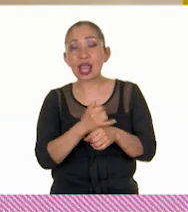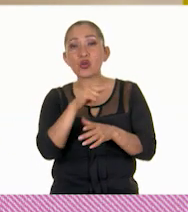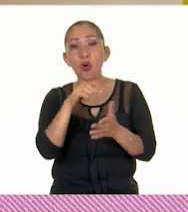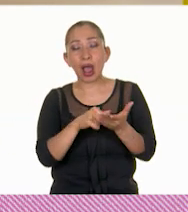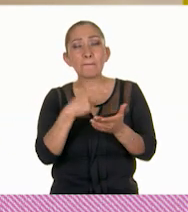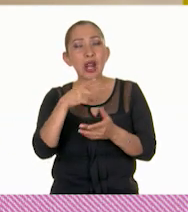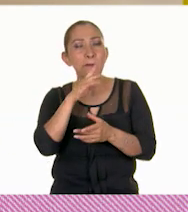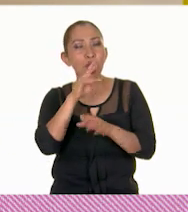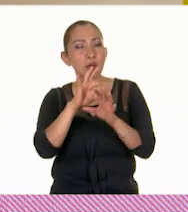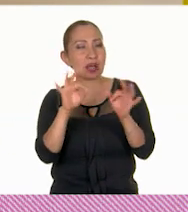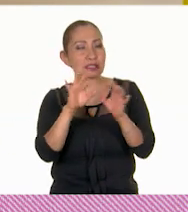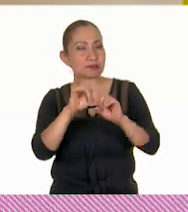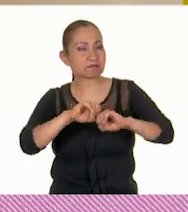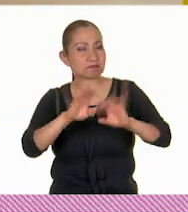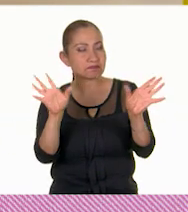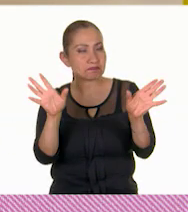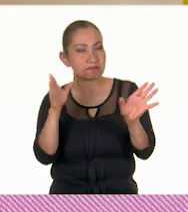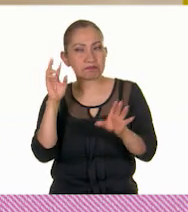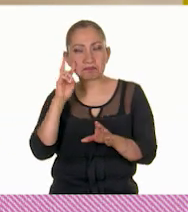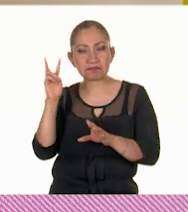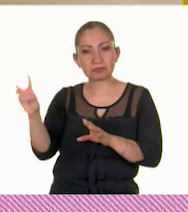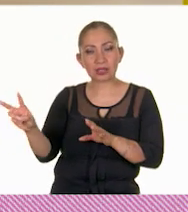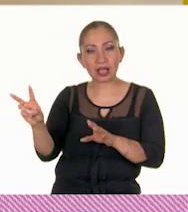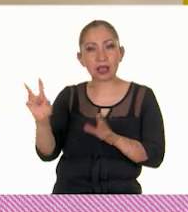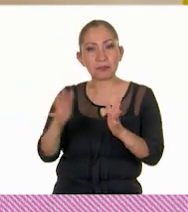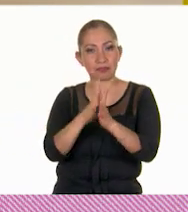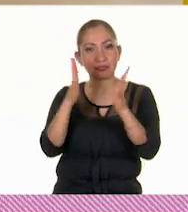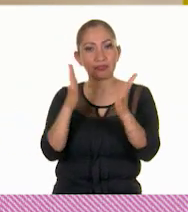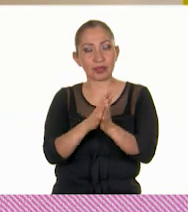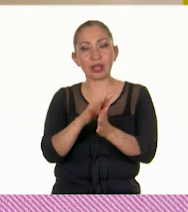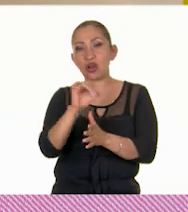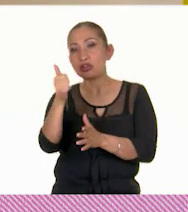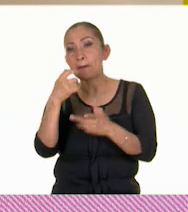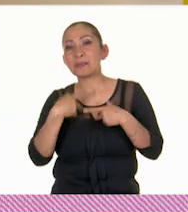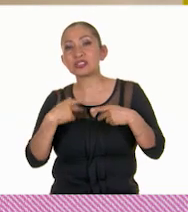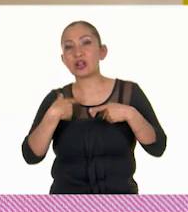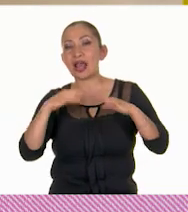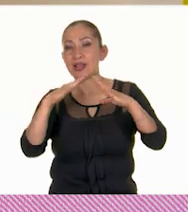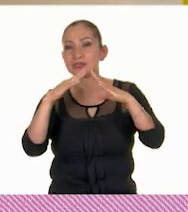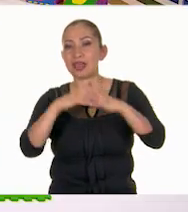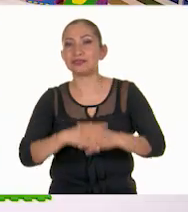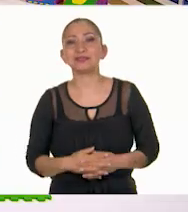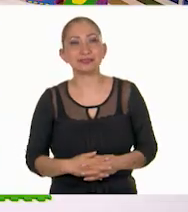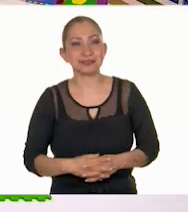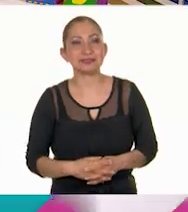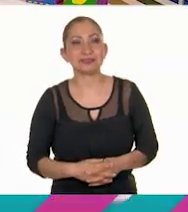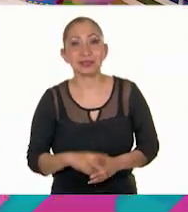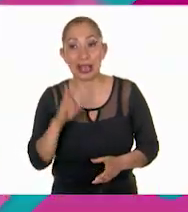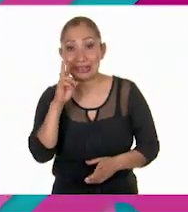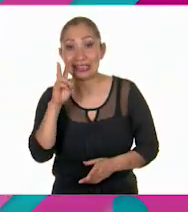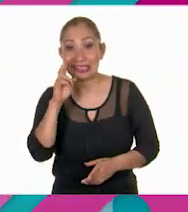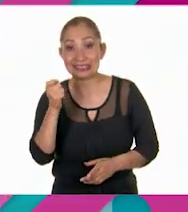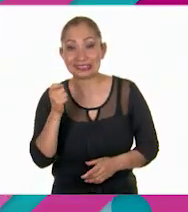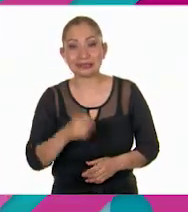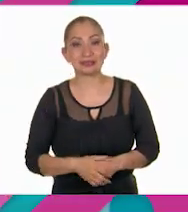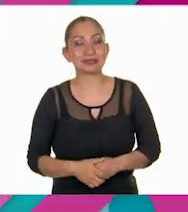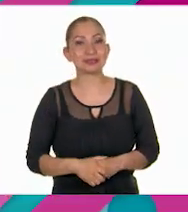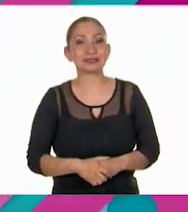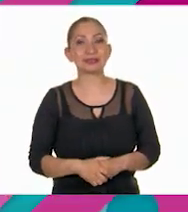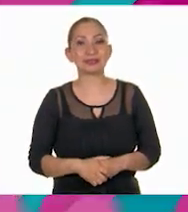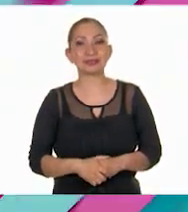explicación, dejemos que participe alguien desde casa. ¡Guau! Vamos a ver. Vamos a ver.